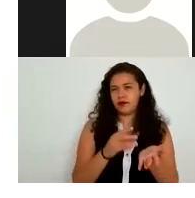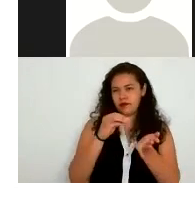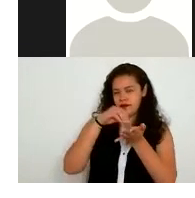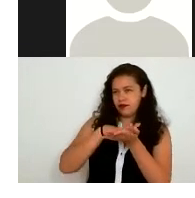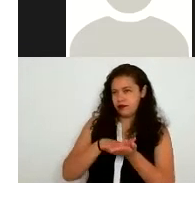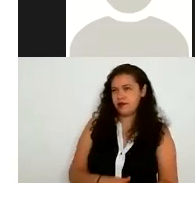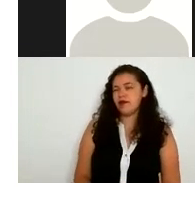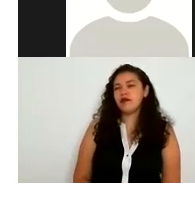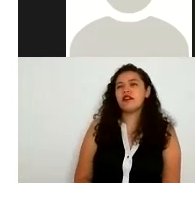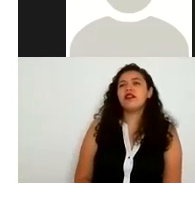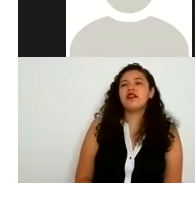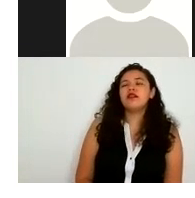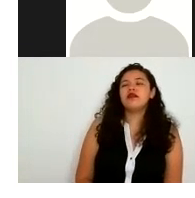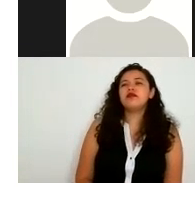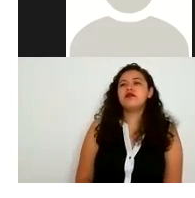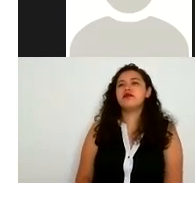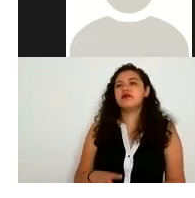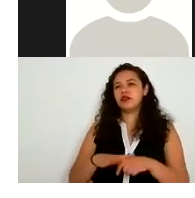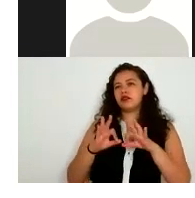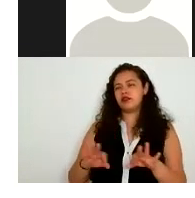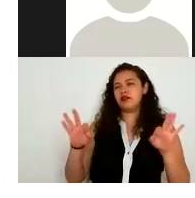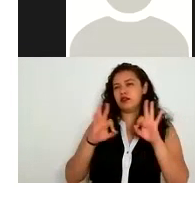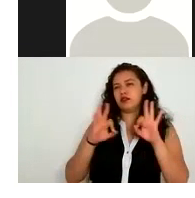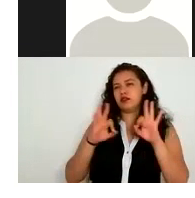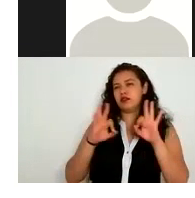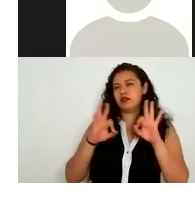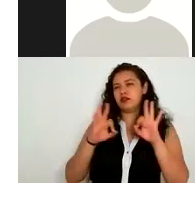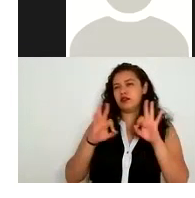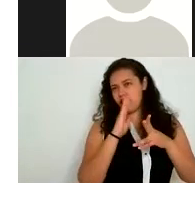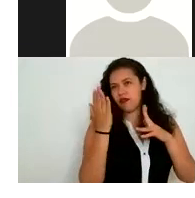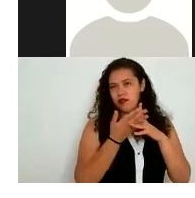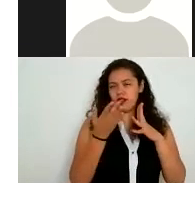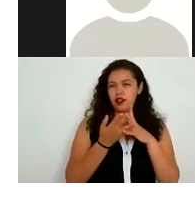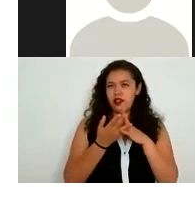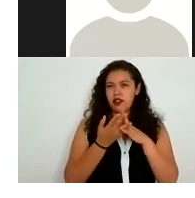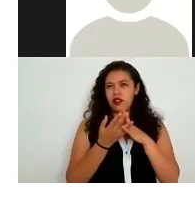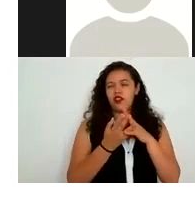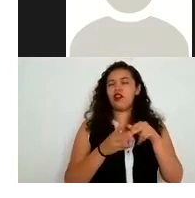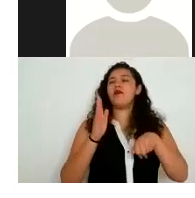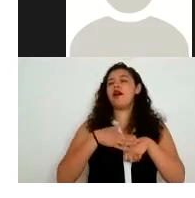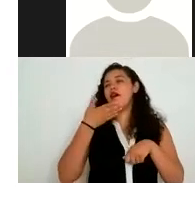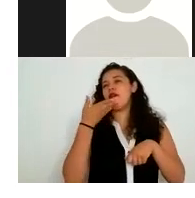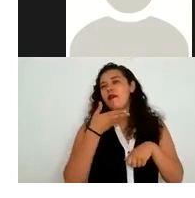a resaltar es que las sanciones básicamente las más comunes han sido